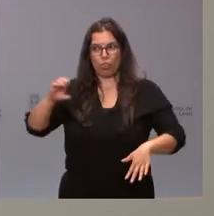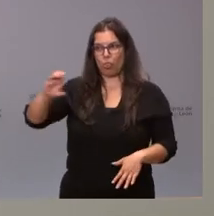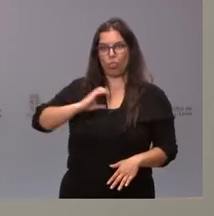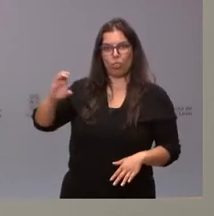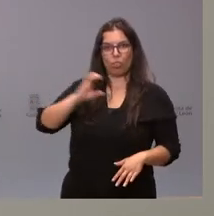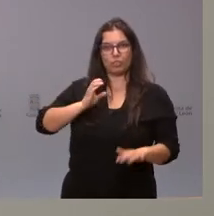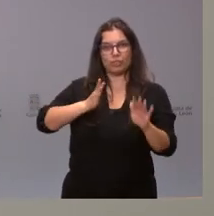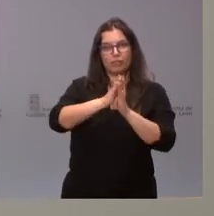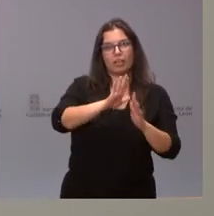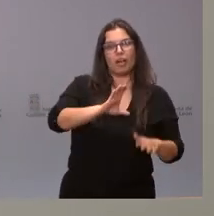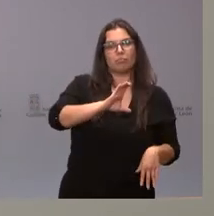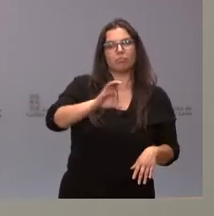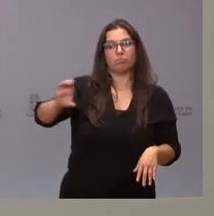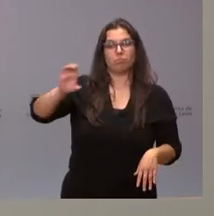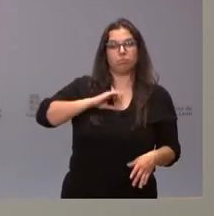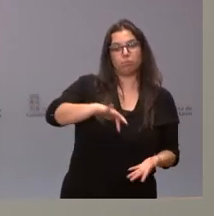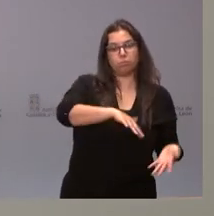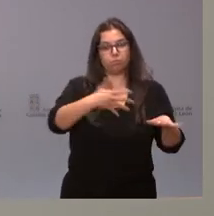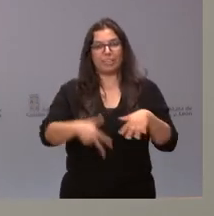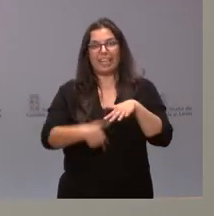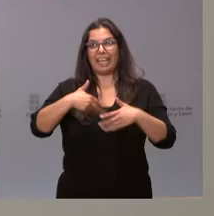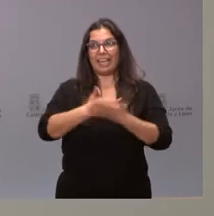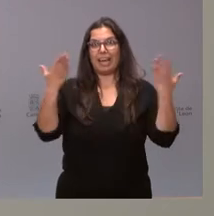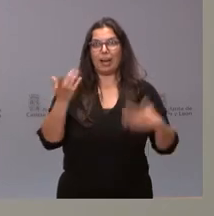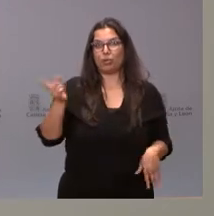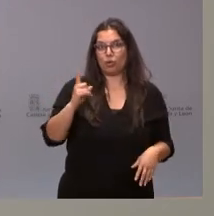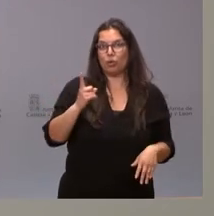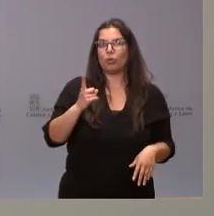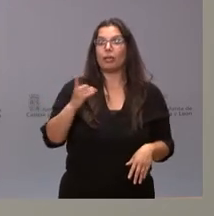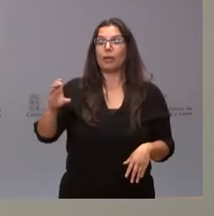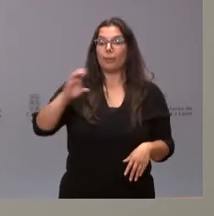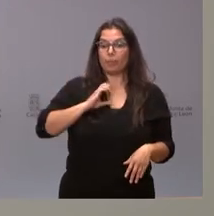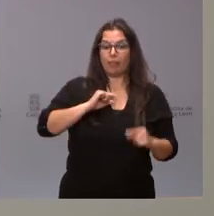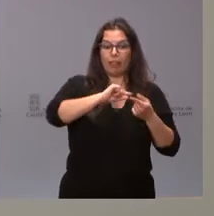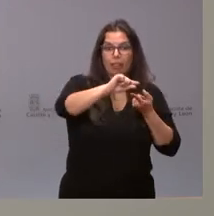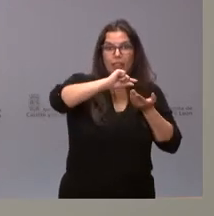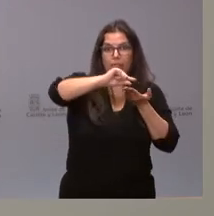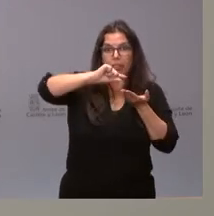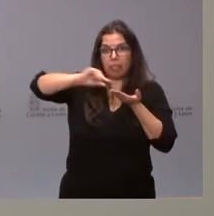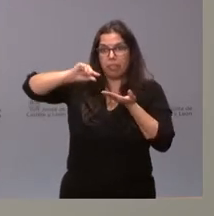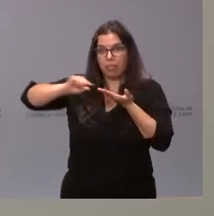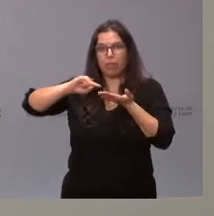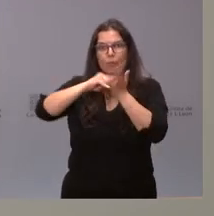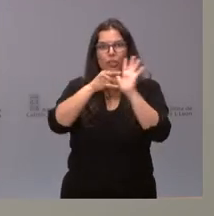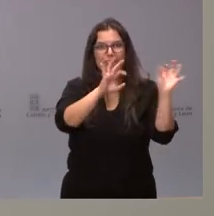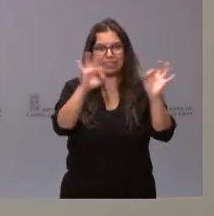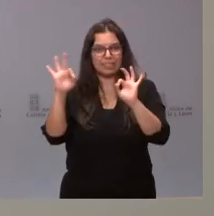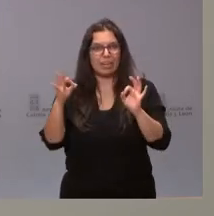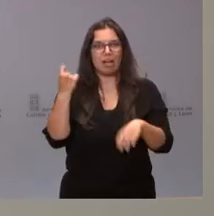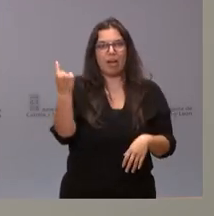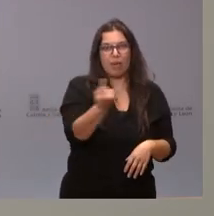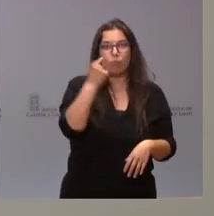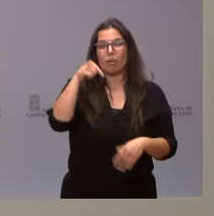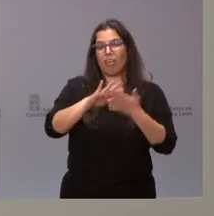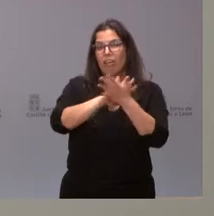solo de ejecutar los fondos en términos globales, sino ir imputando cada una de esas ejecuciones a proyectos concretos y específicos. Hoy aquí estamos hablando de